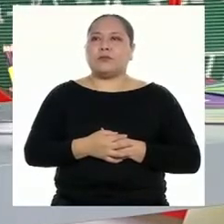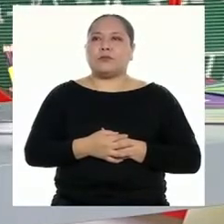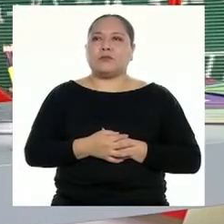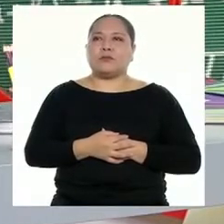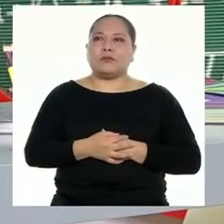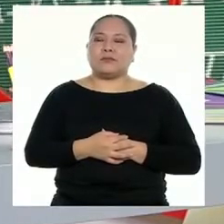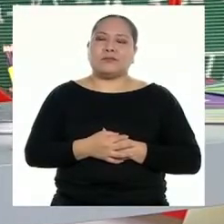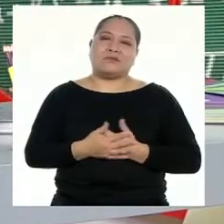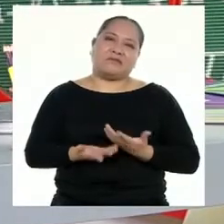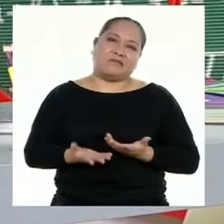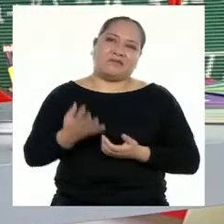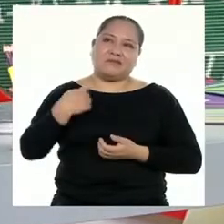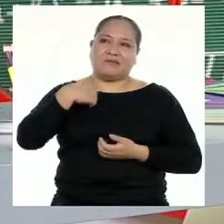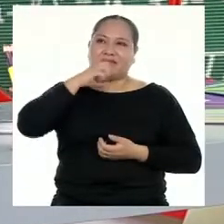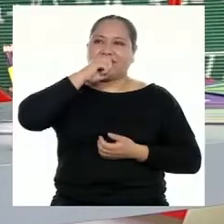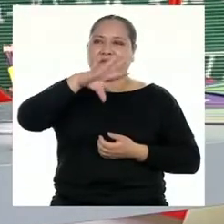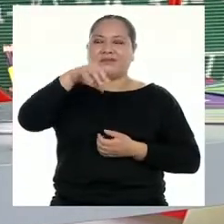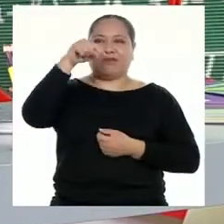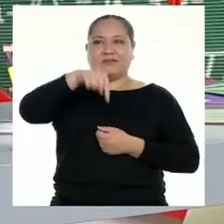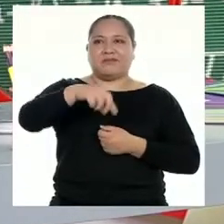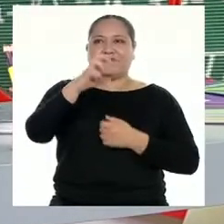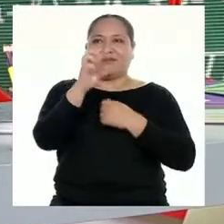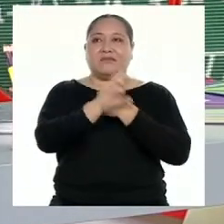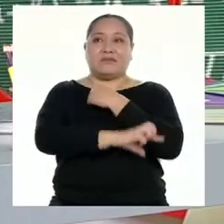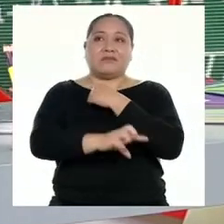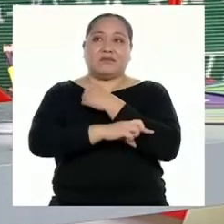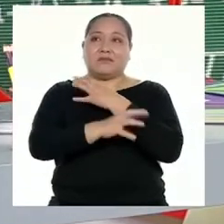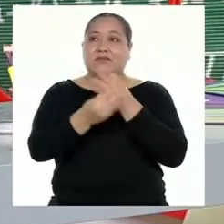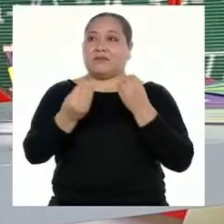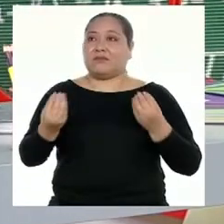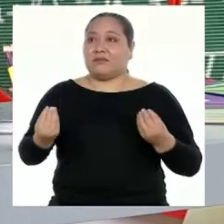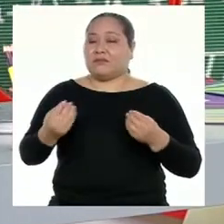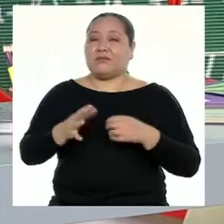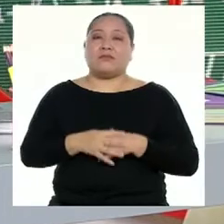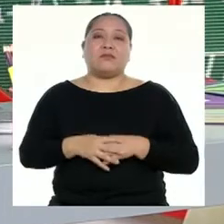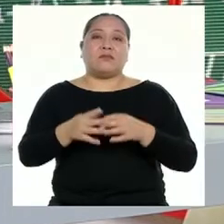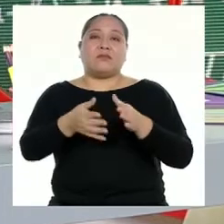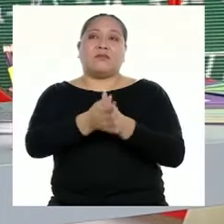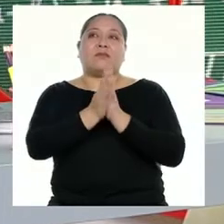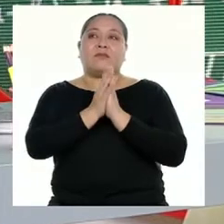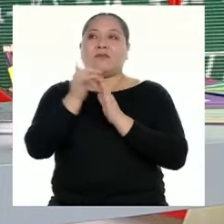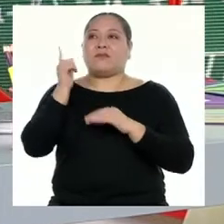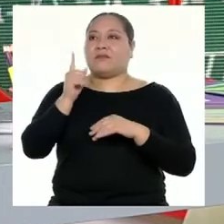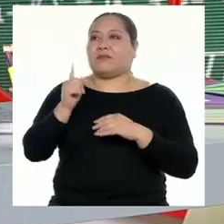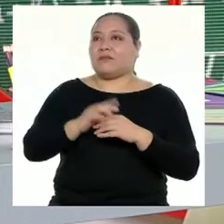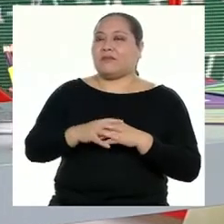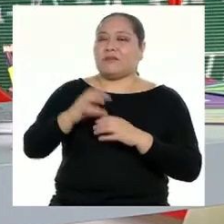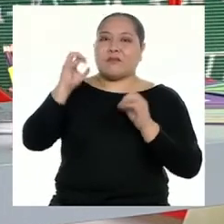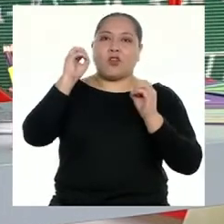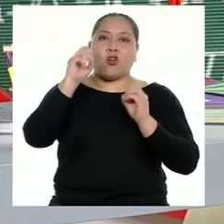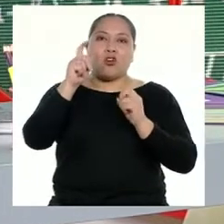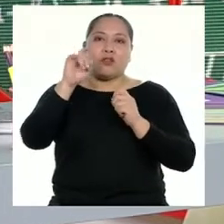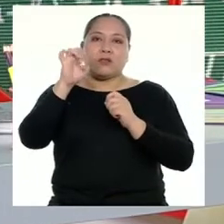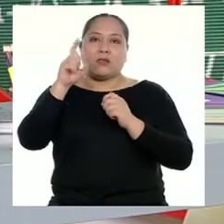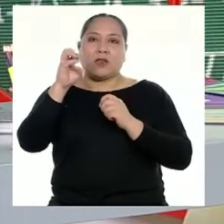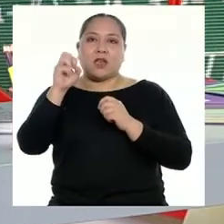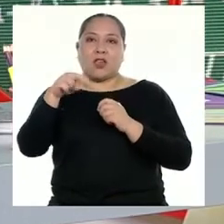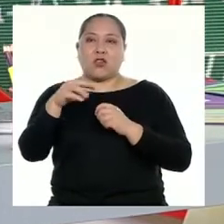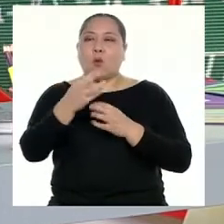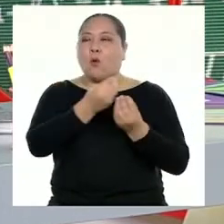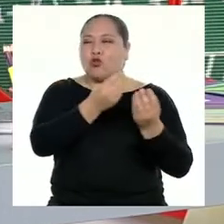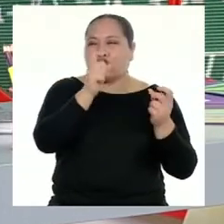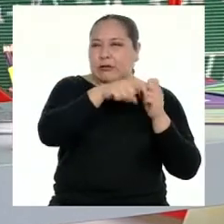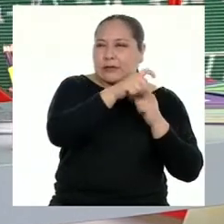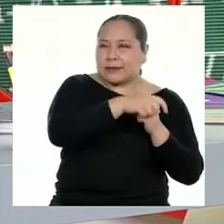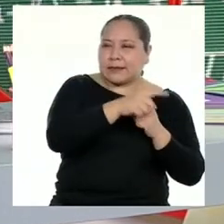Como les decía, en nuestro país hay más demanda que oferta de oxígeno. Por eso, en el programa de hoy vamos a